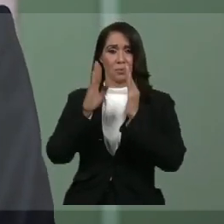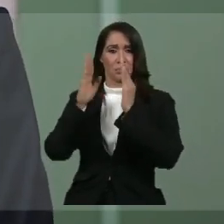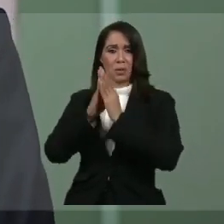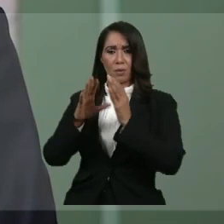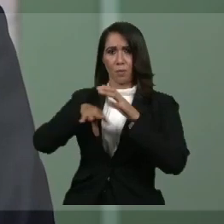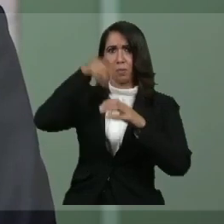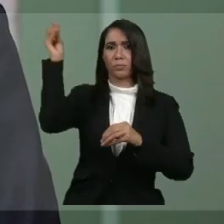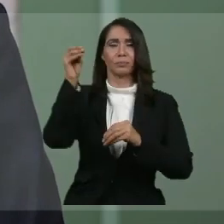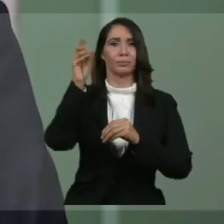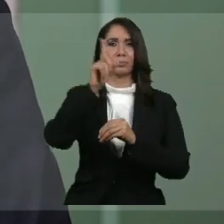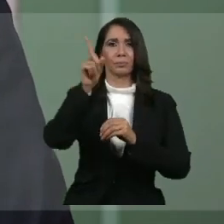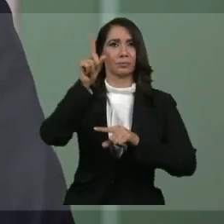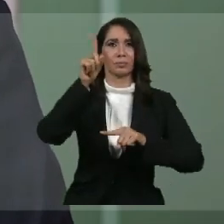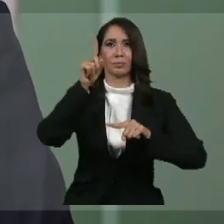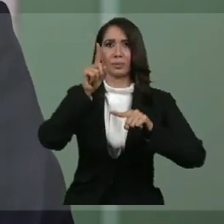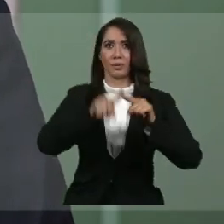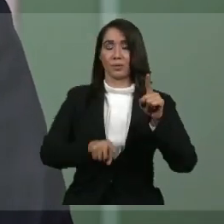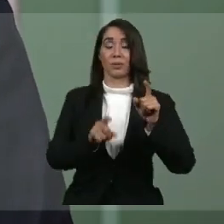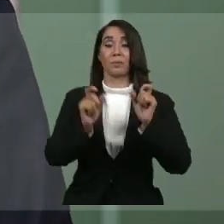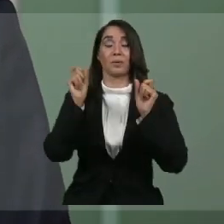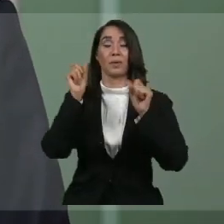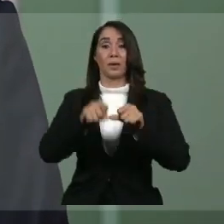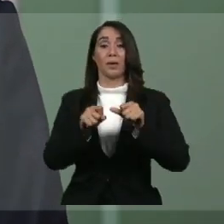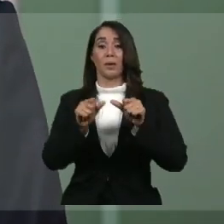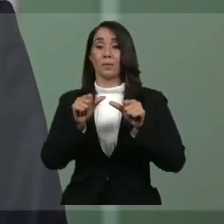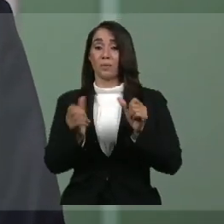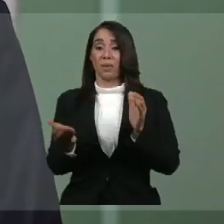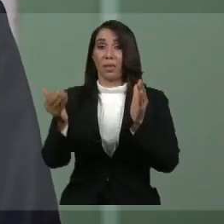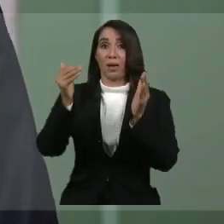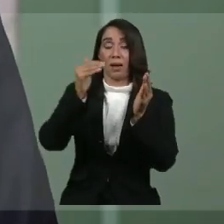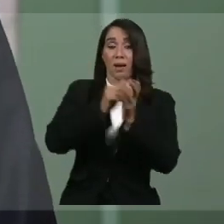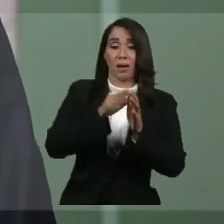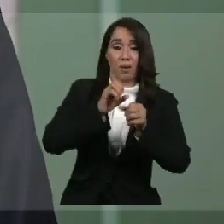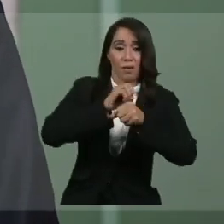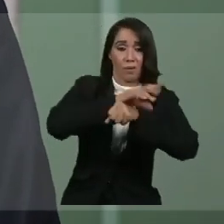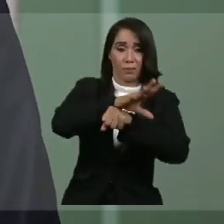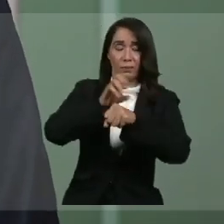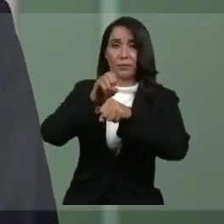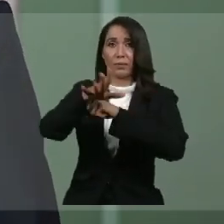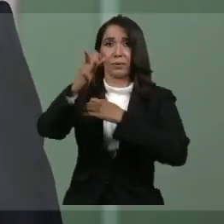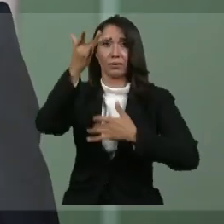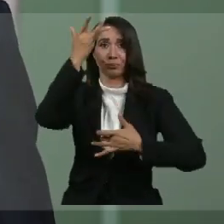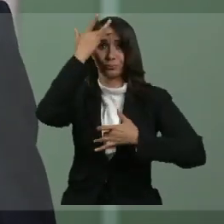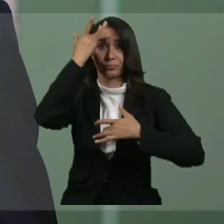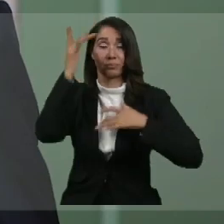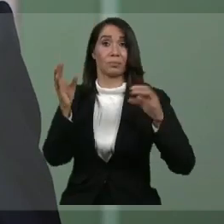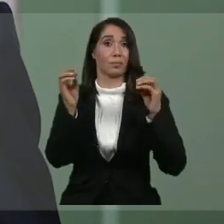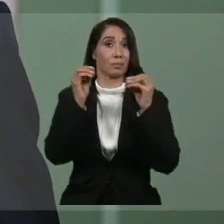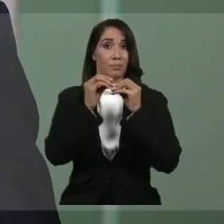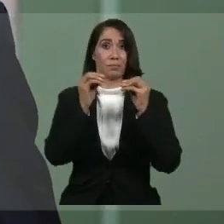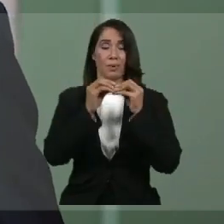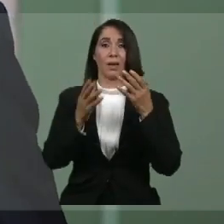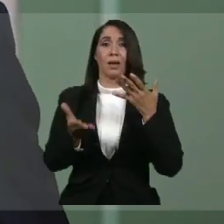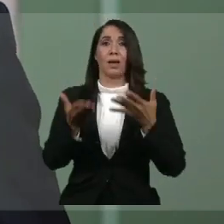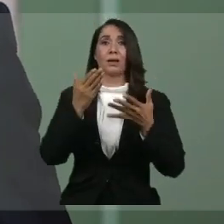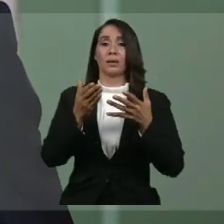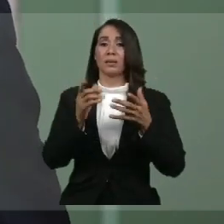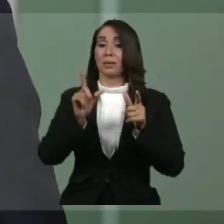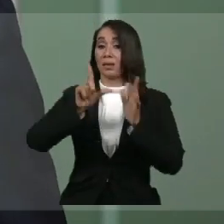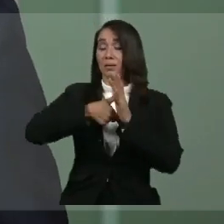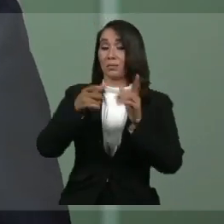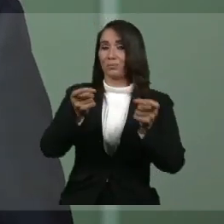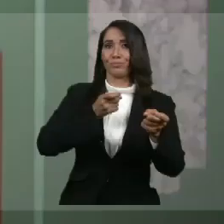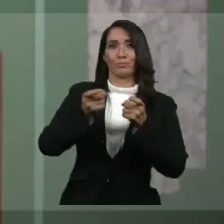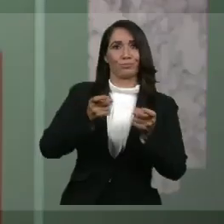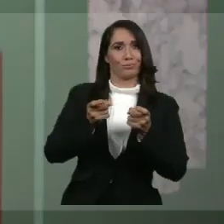en este momento podría llevarnos a un nuevo pico de contagio que probablemente no podríamos controlar.